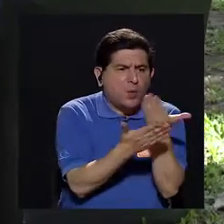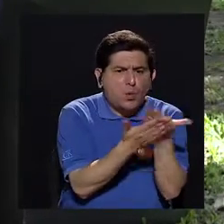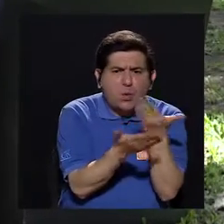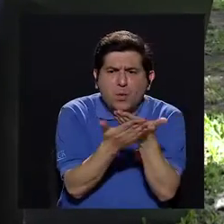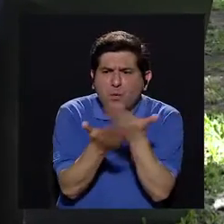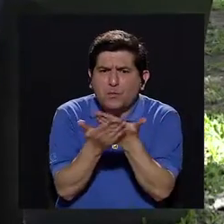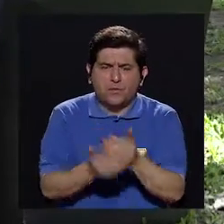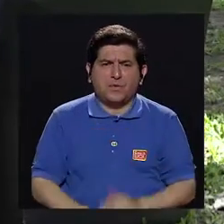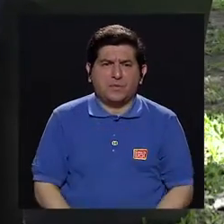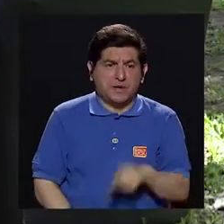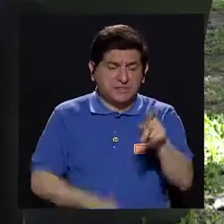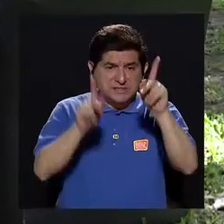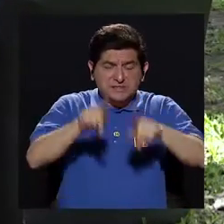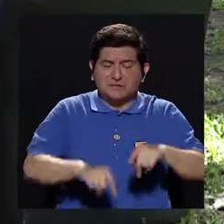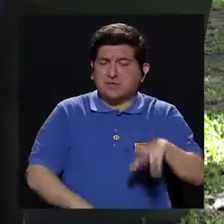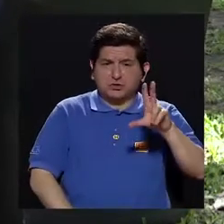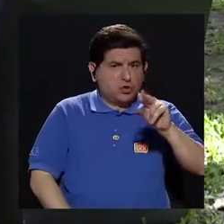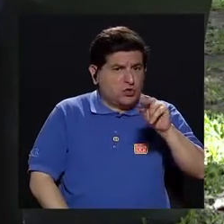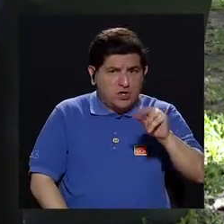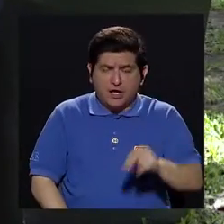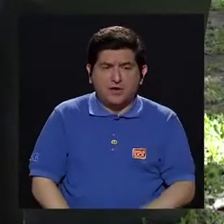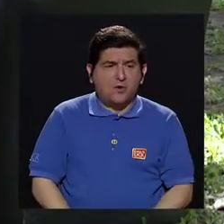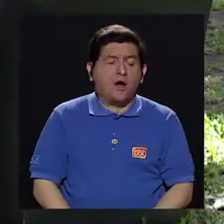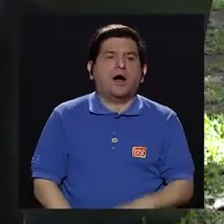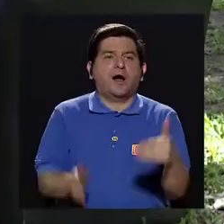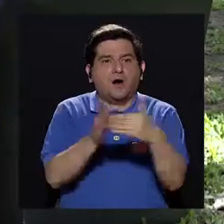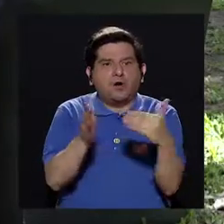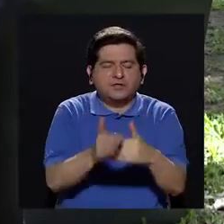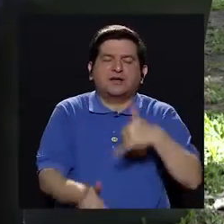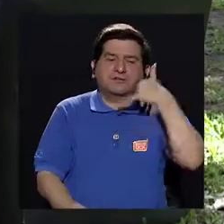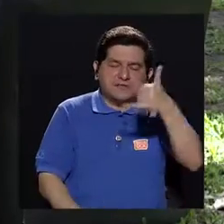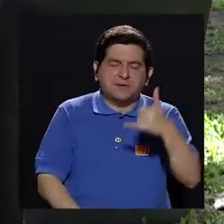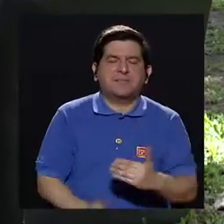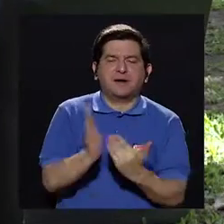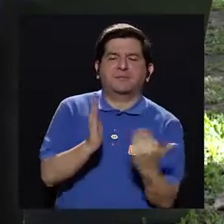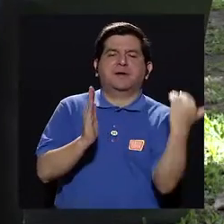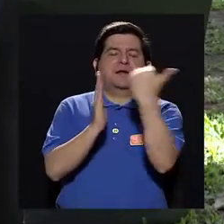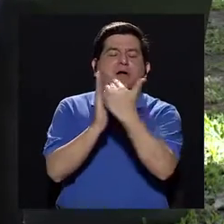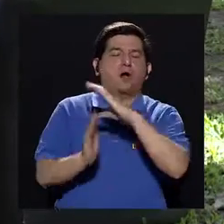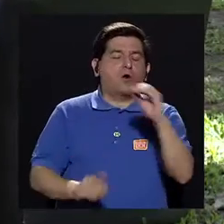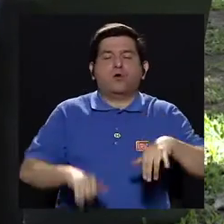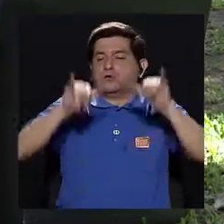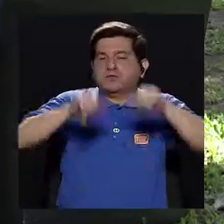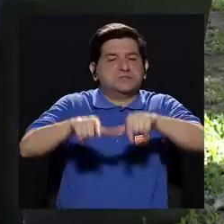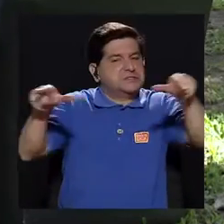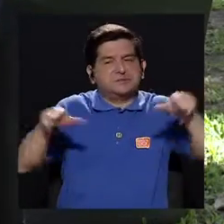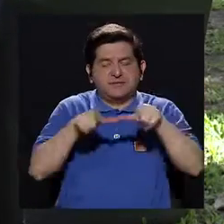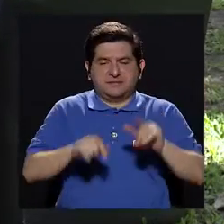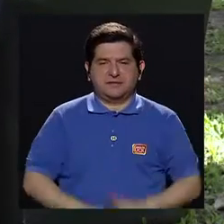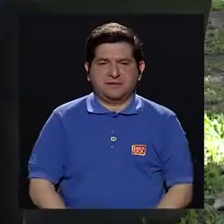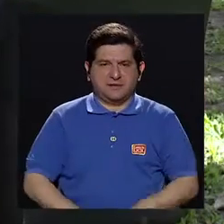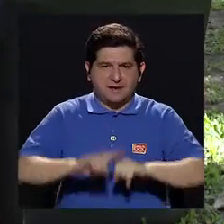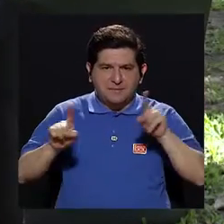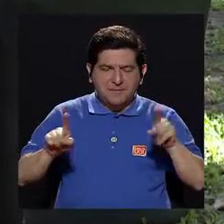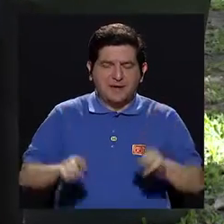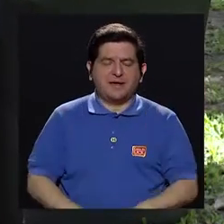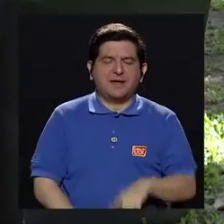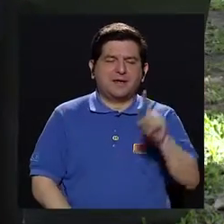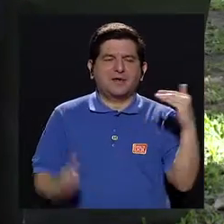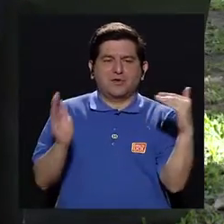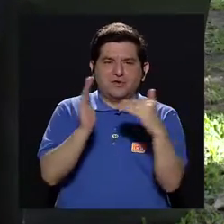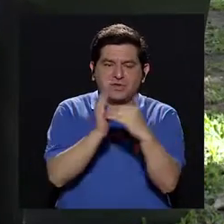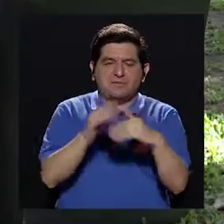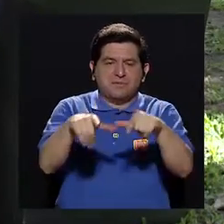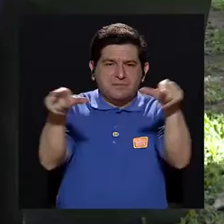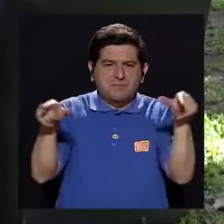verificar que si no están, hay que llamarlos dos veces más para adelantarles la cita. no, que dejarlas en el mismo lugar. Pero entonces ustedes de los dos mil ya le